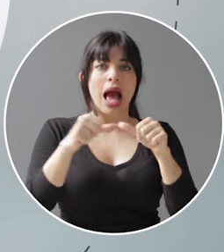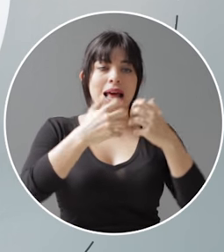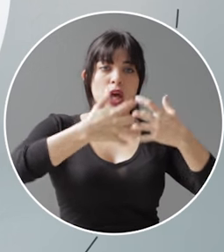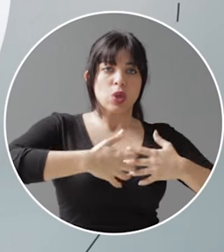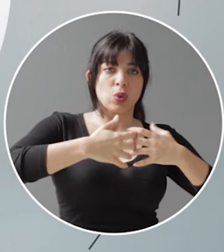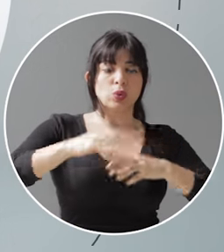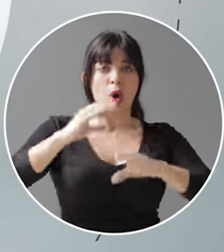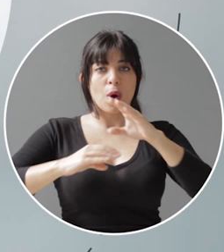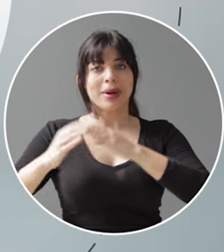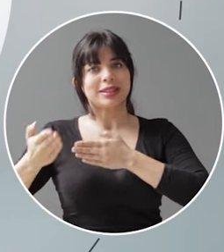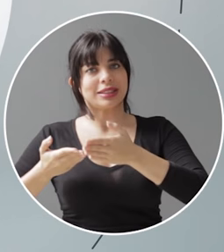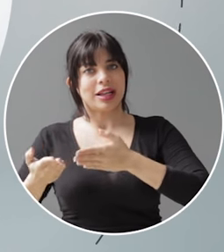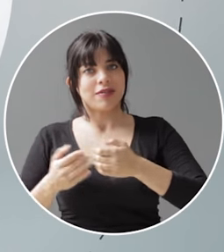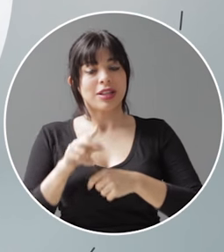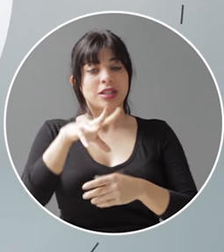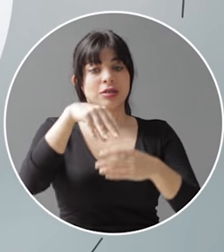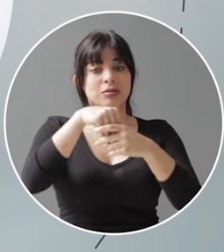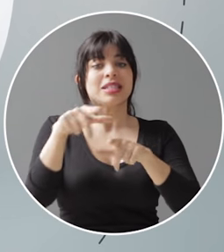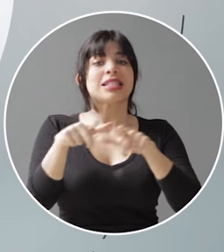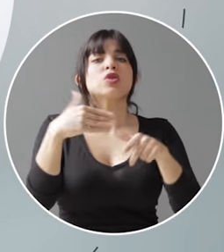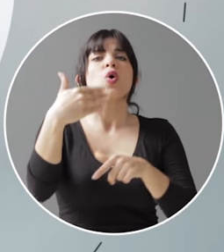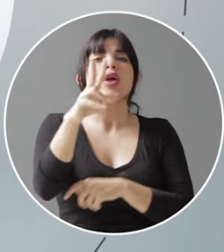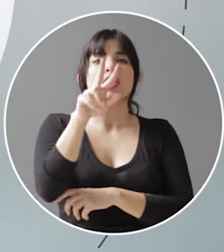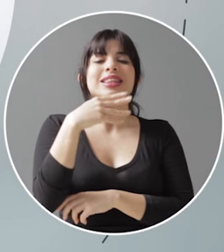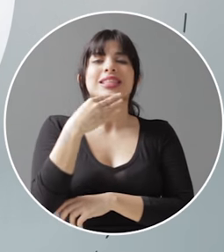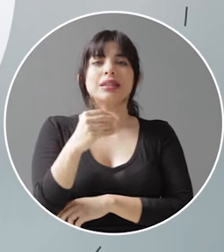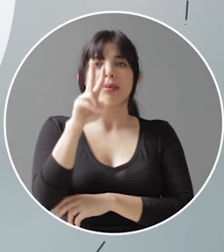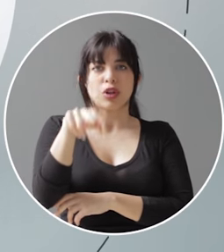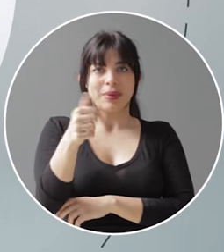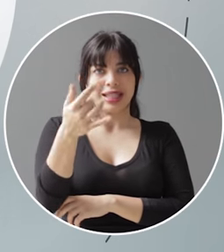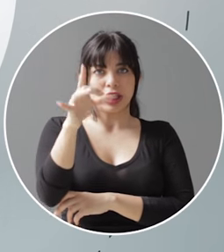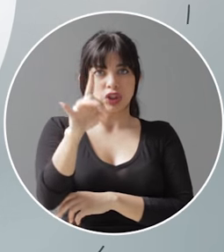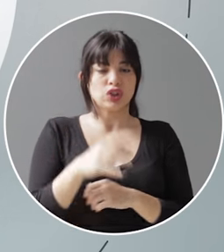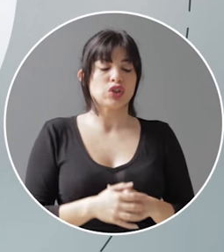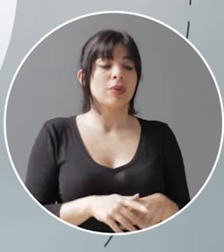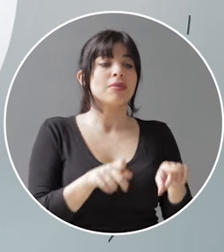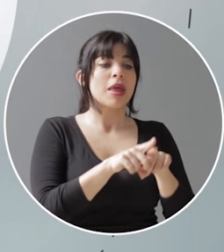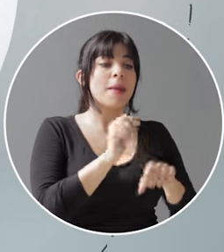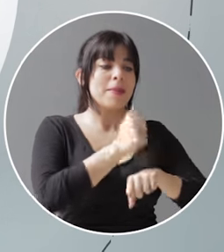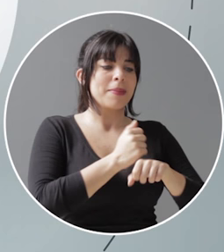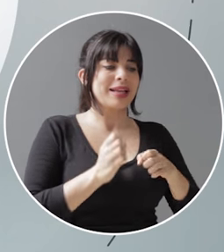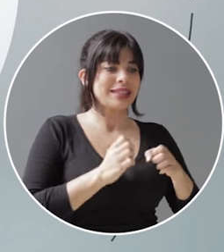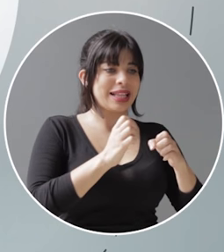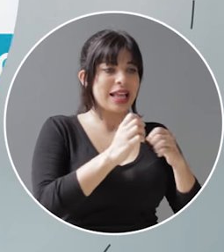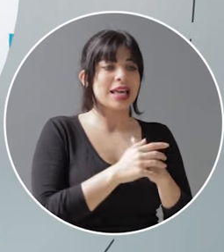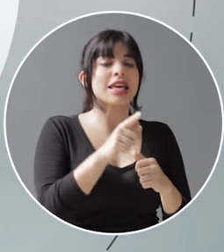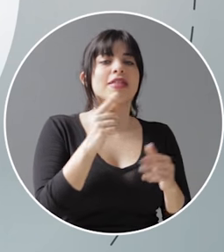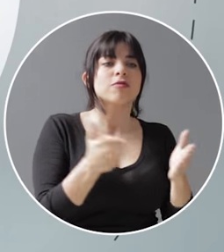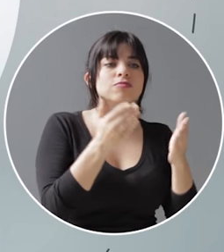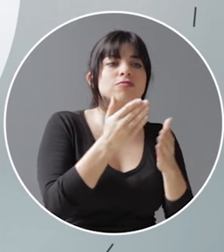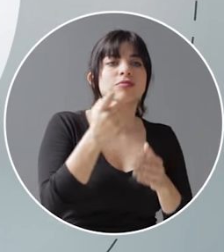industria, comercio y servicios. Eso estará listo en diciembre del 2018. Vamos a elaborar una estrategia de incentivos